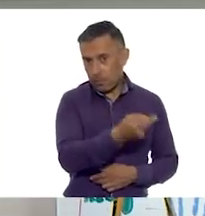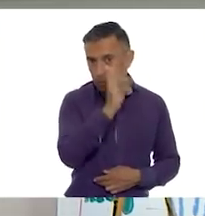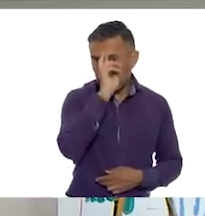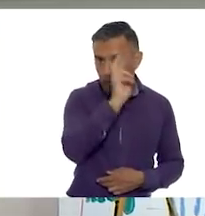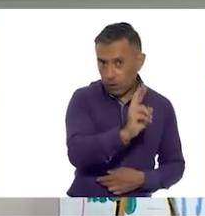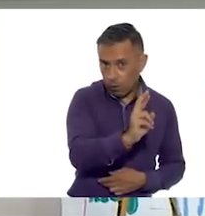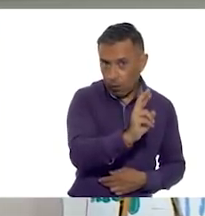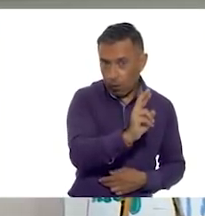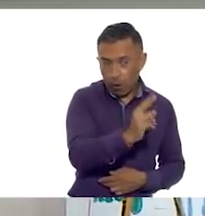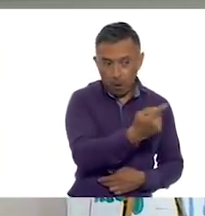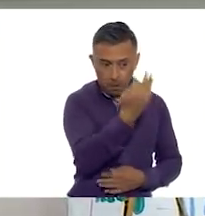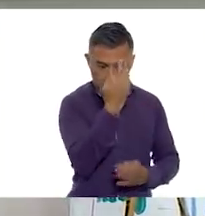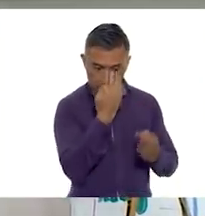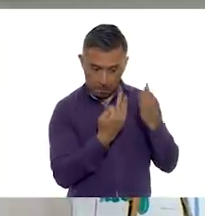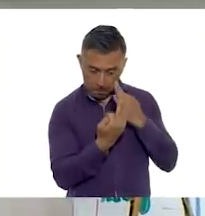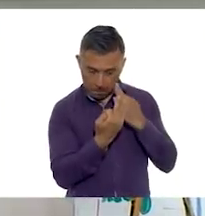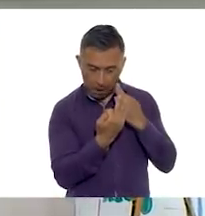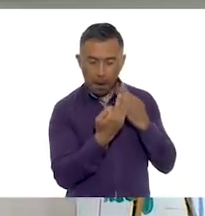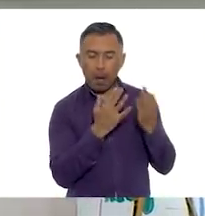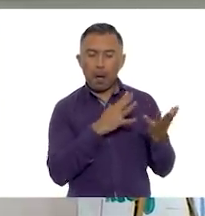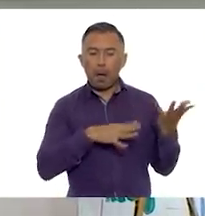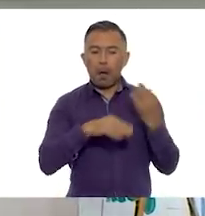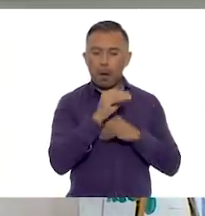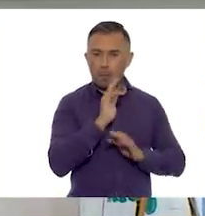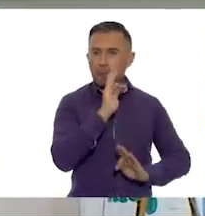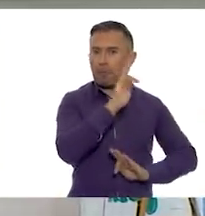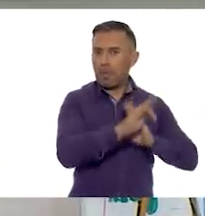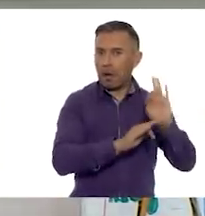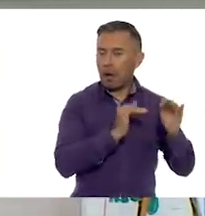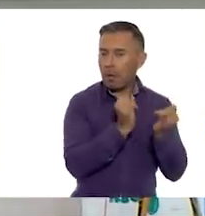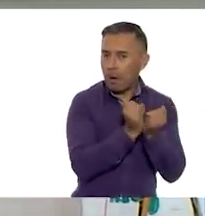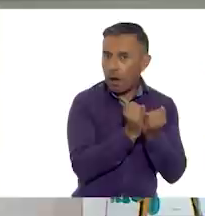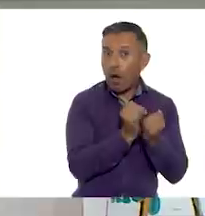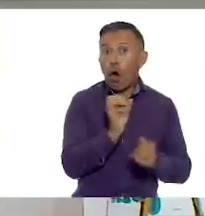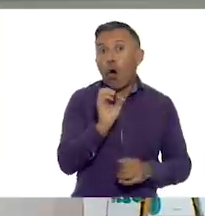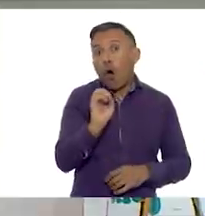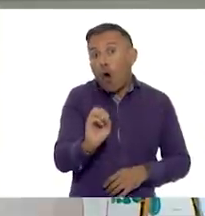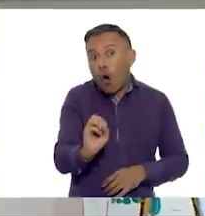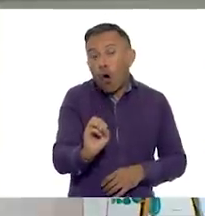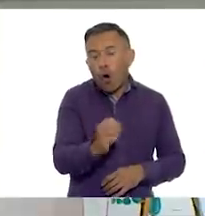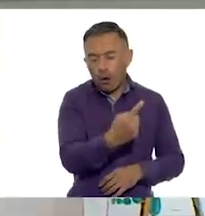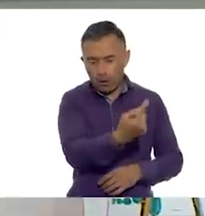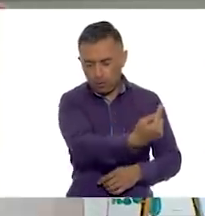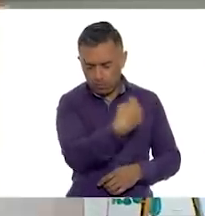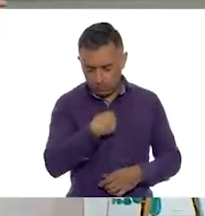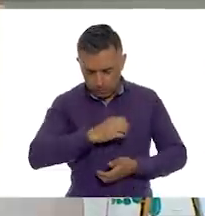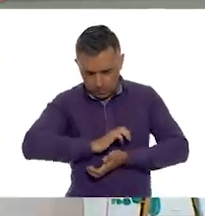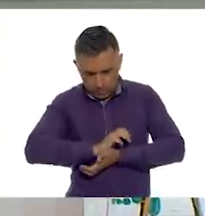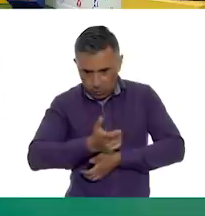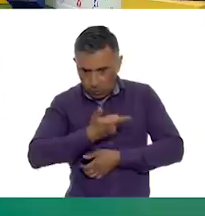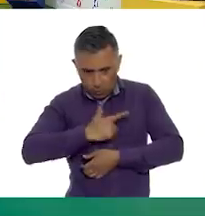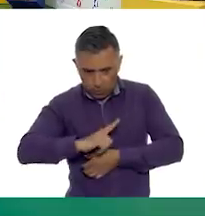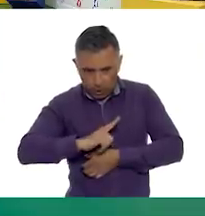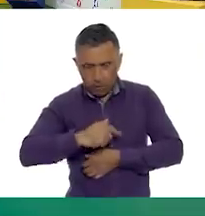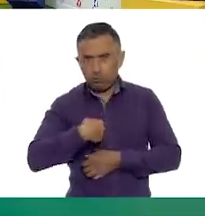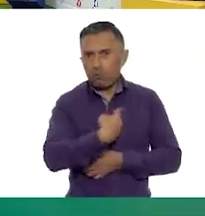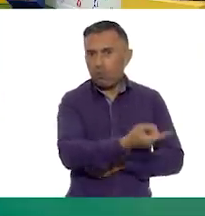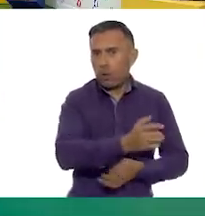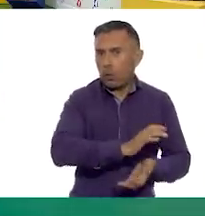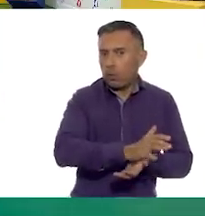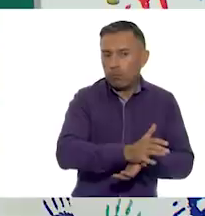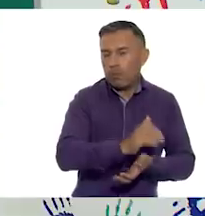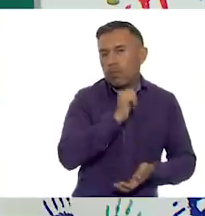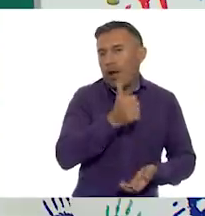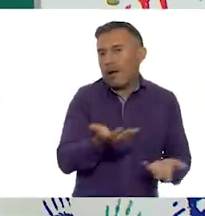O no hagas lo que no quieres que te hagan, ¿cierto? Así es. Entonces,